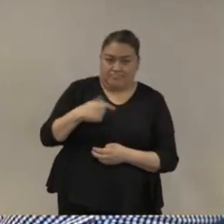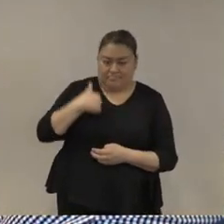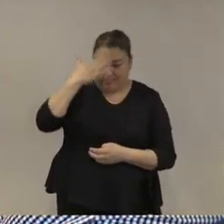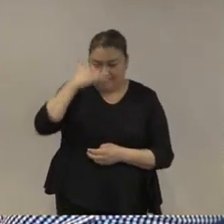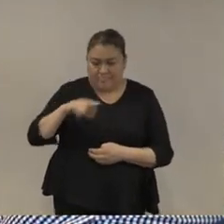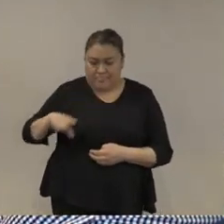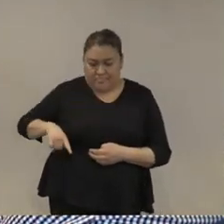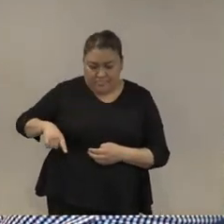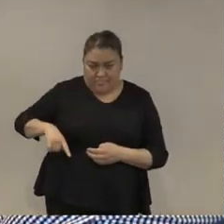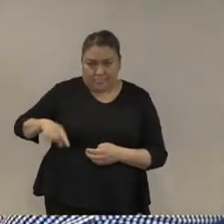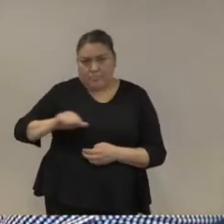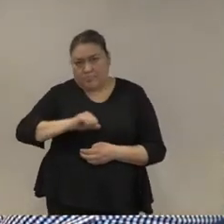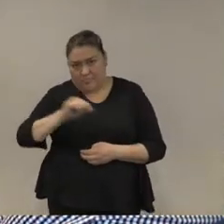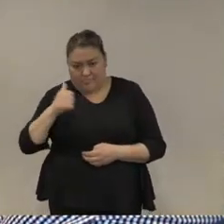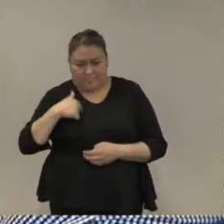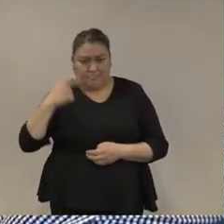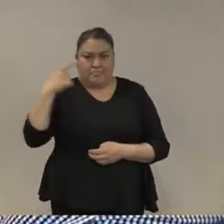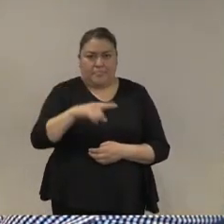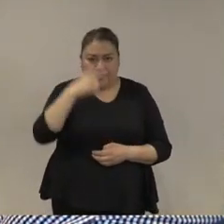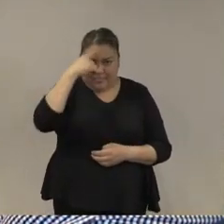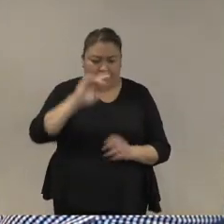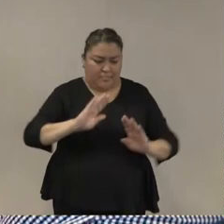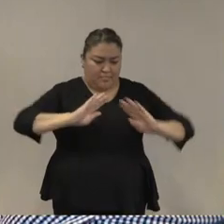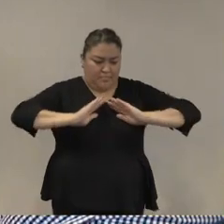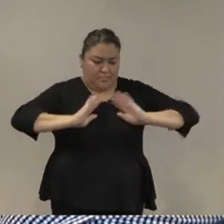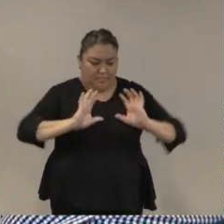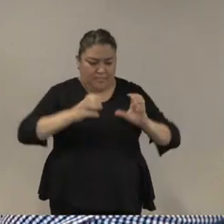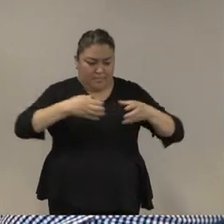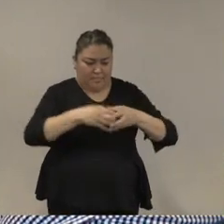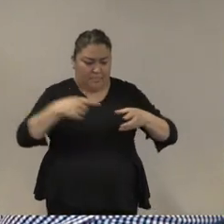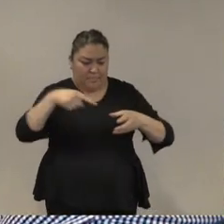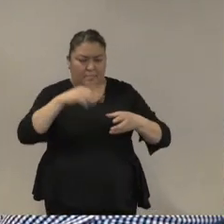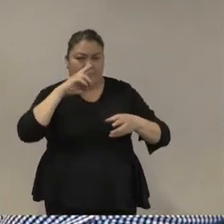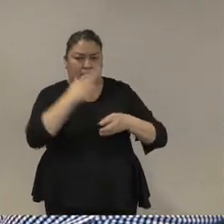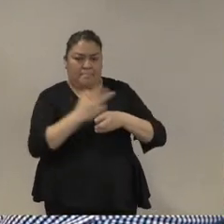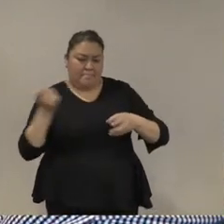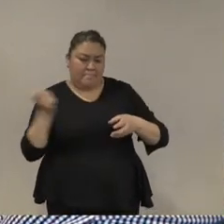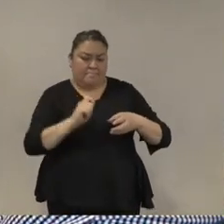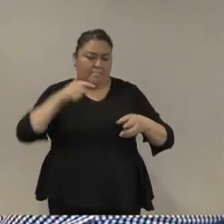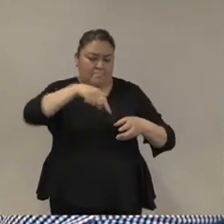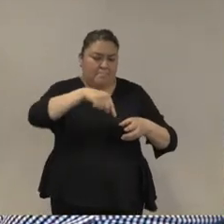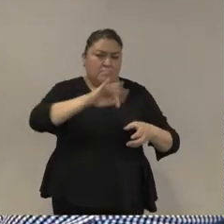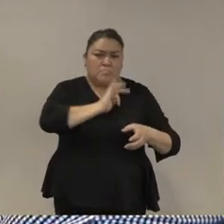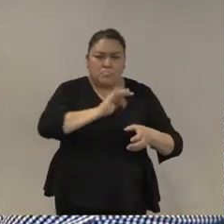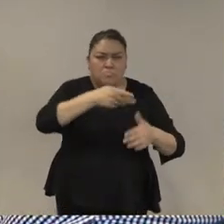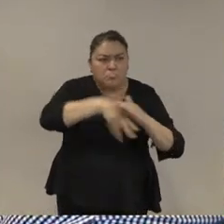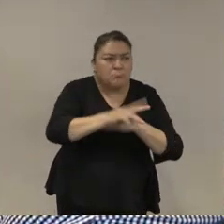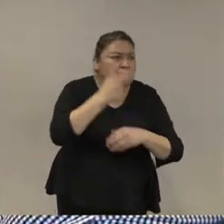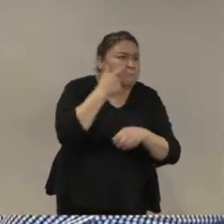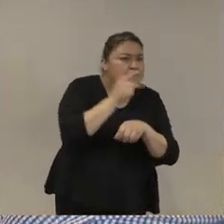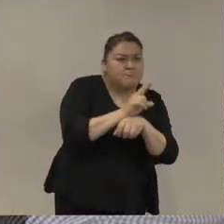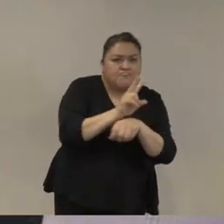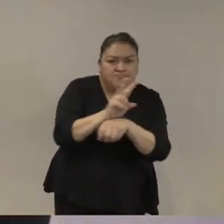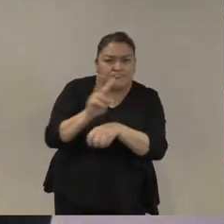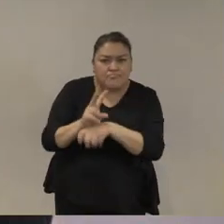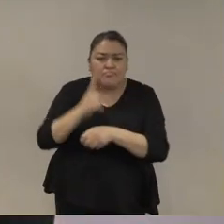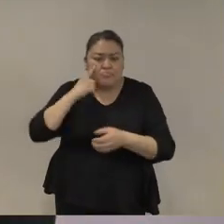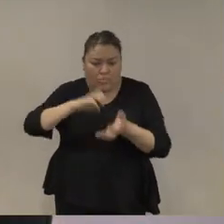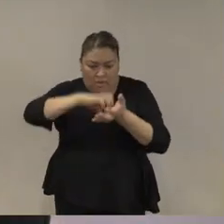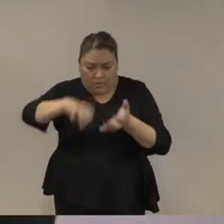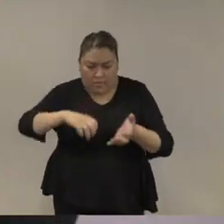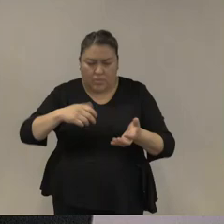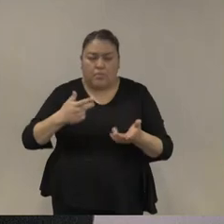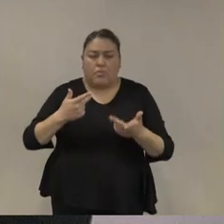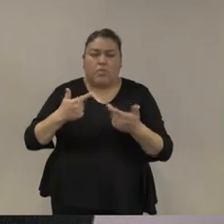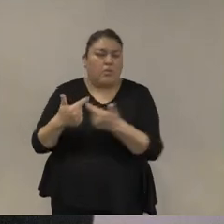estatales para que puedan para que tengan autonomía para monitorear los operativos después del inicio